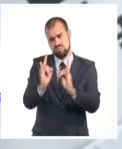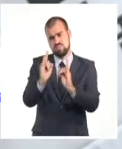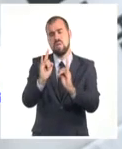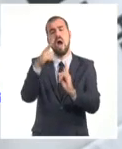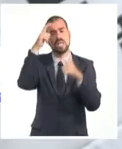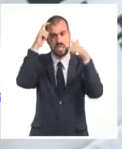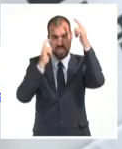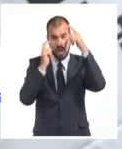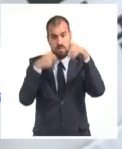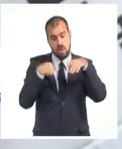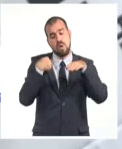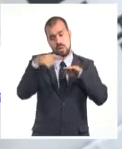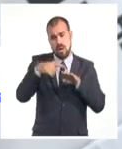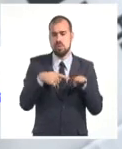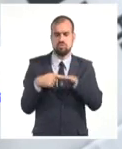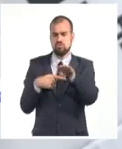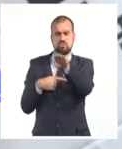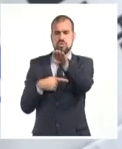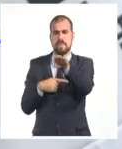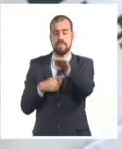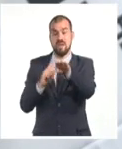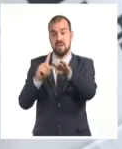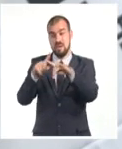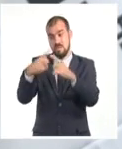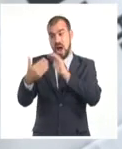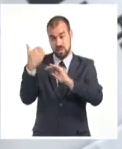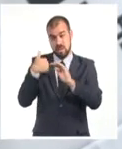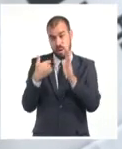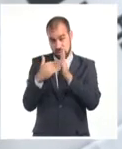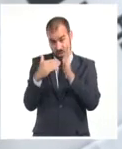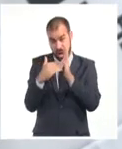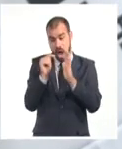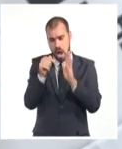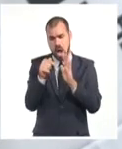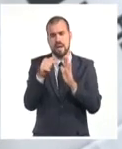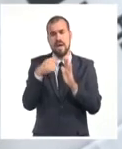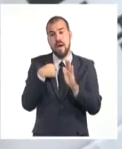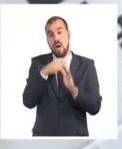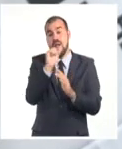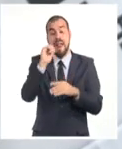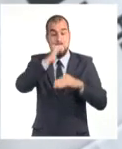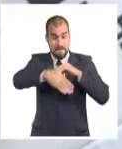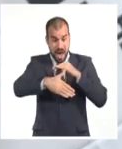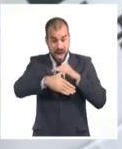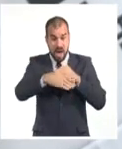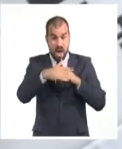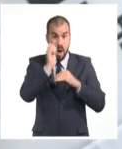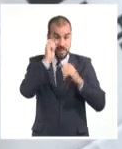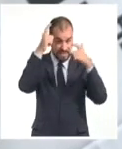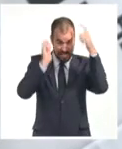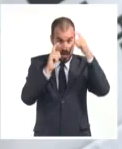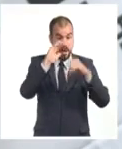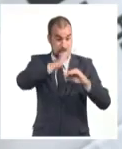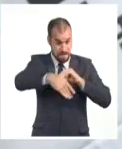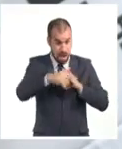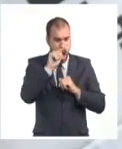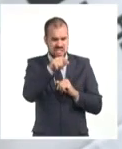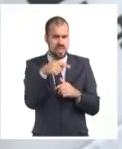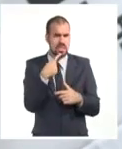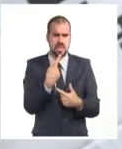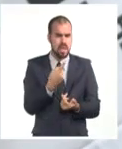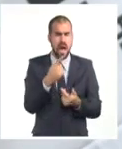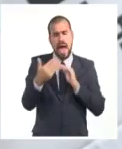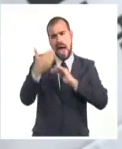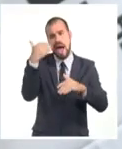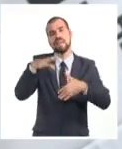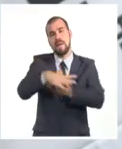en aquella tarde había logrado que el hermano del comandante Chávez, que es embajador de Venezuela en